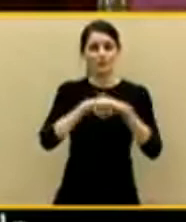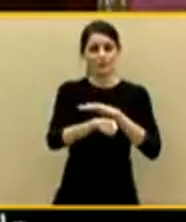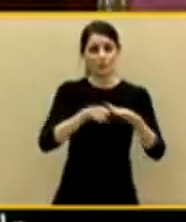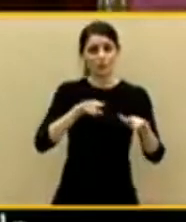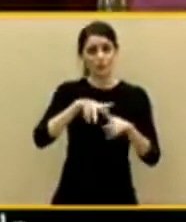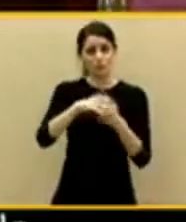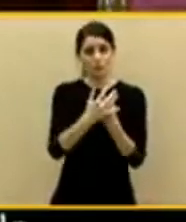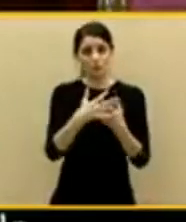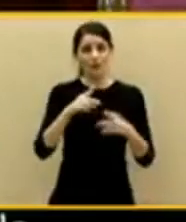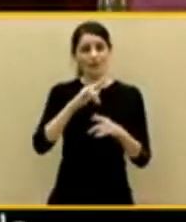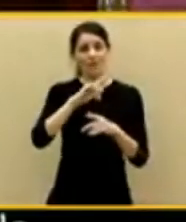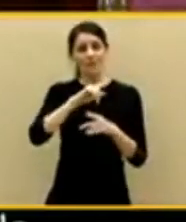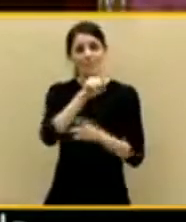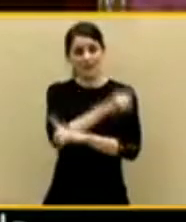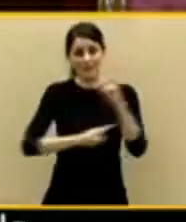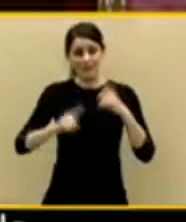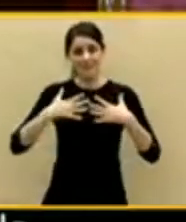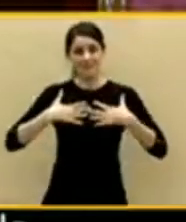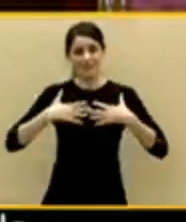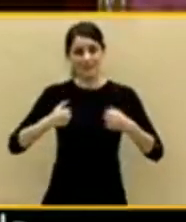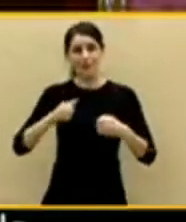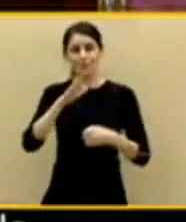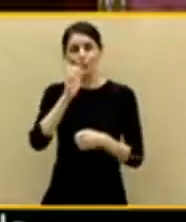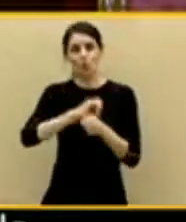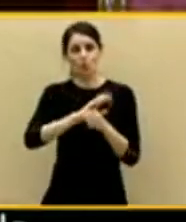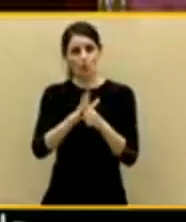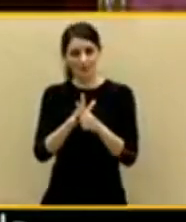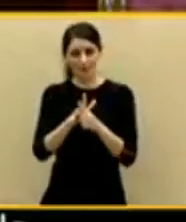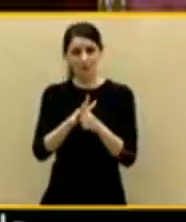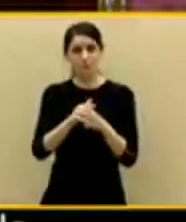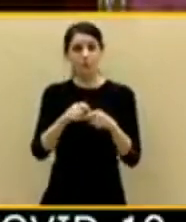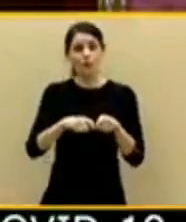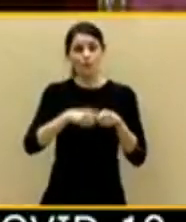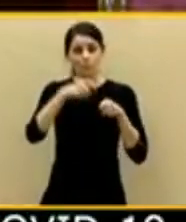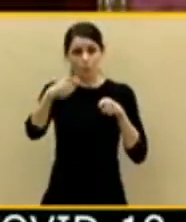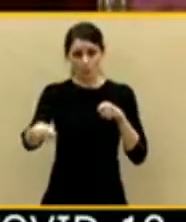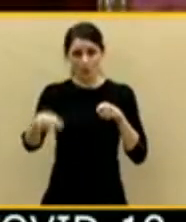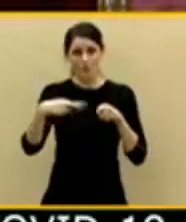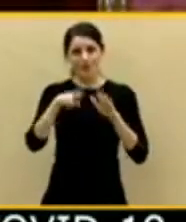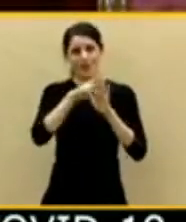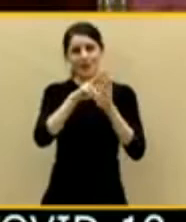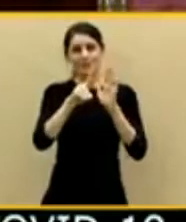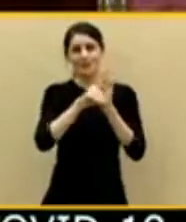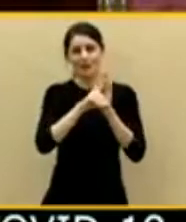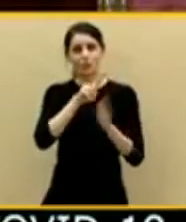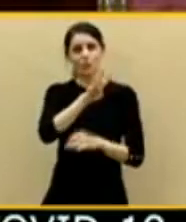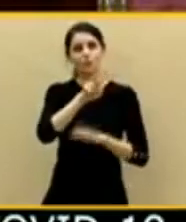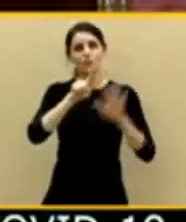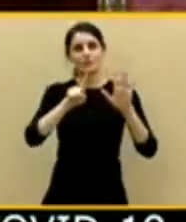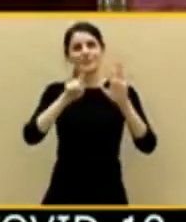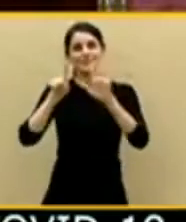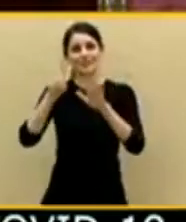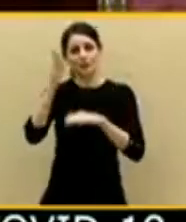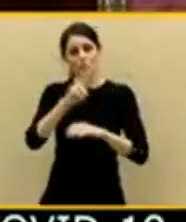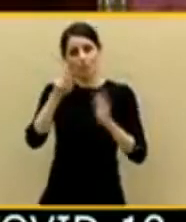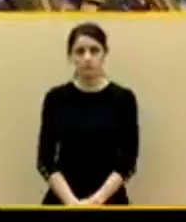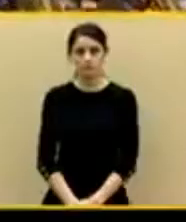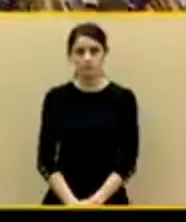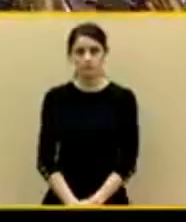será del 10 al 24 de mayo. El Partido Popular se actuó por primera vez tras apoyar las anteriores.